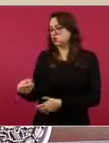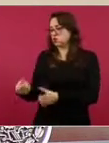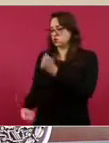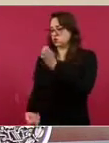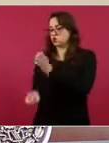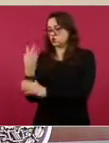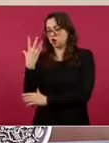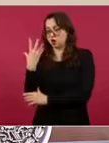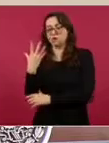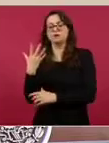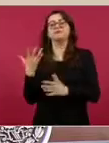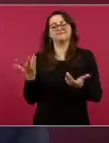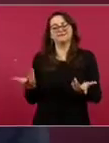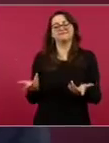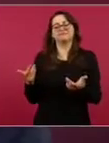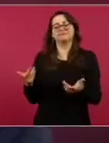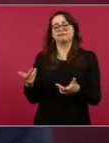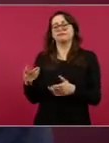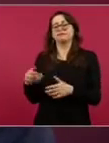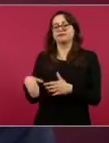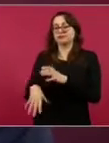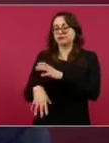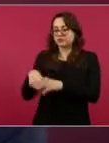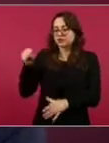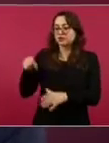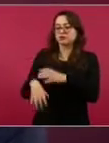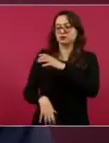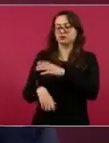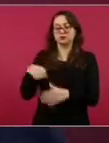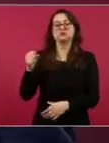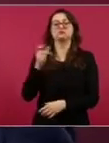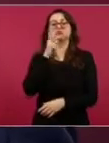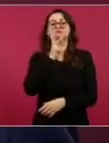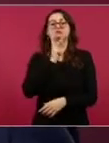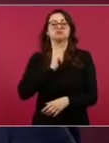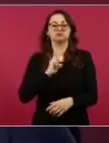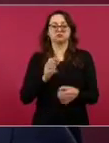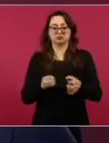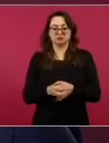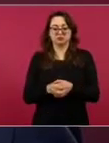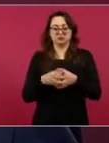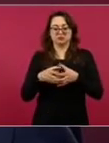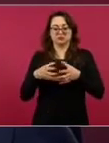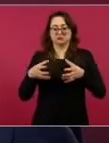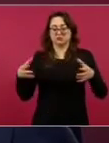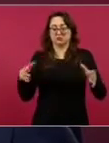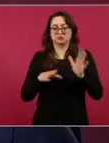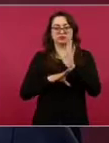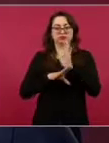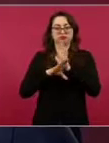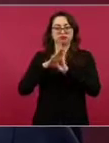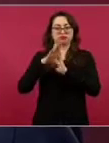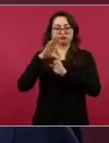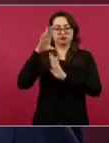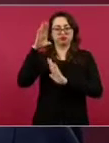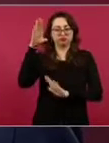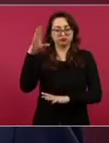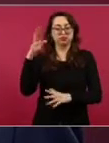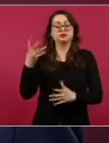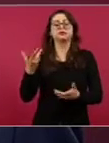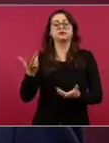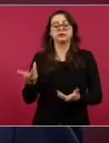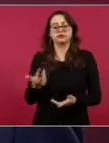está incrementando al final la producción de petróleo, la extracción de